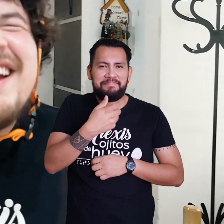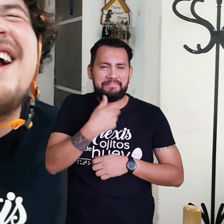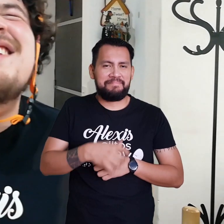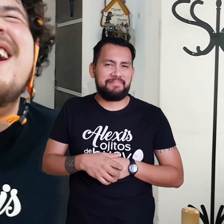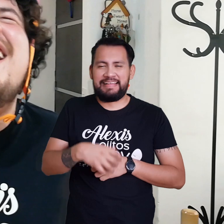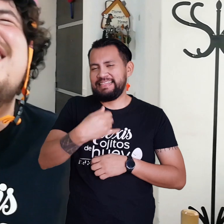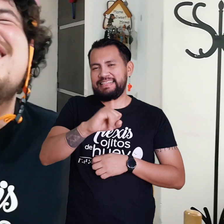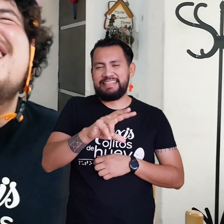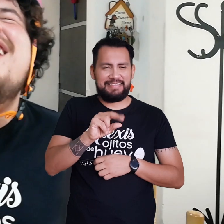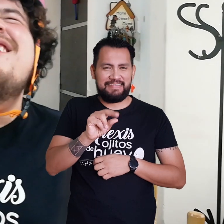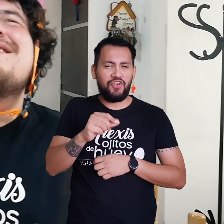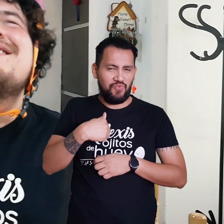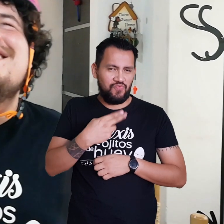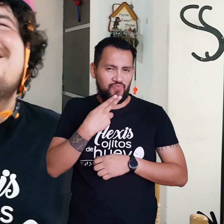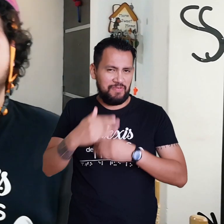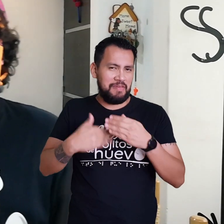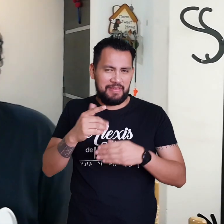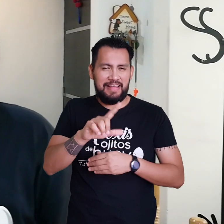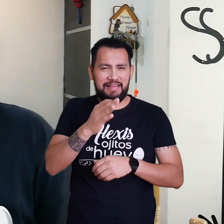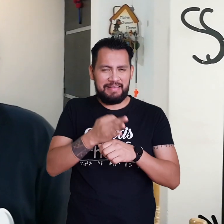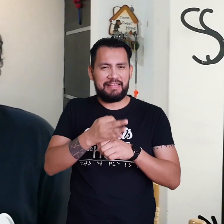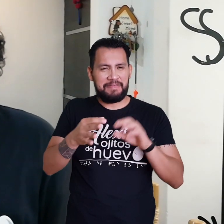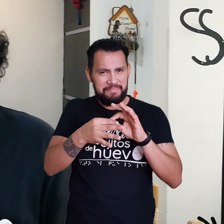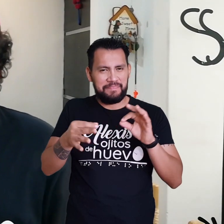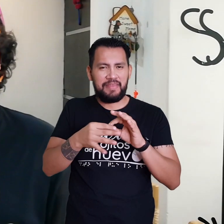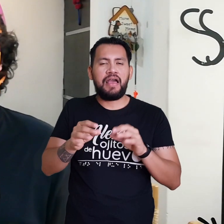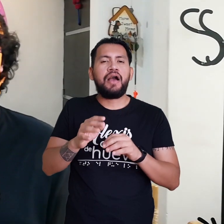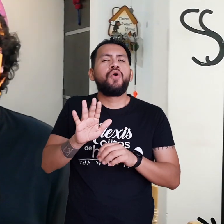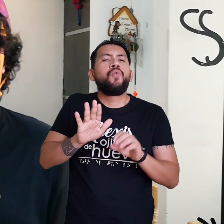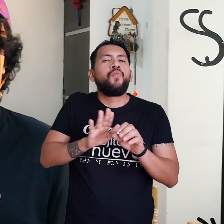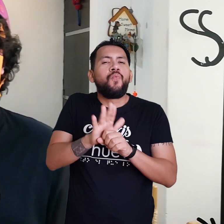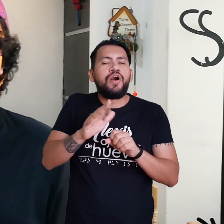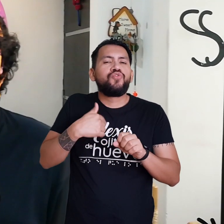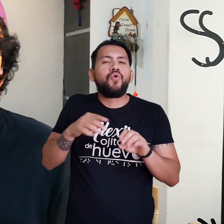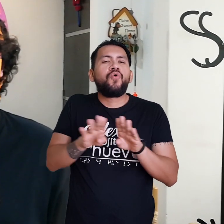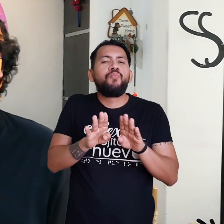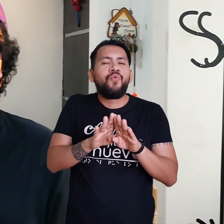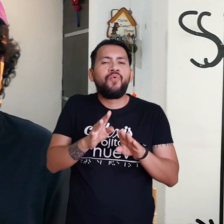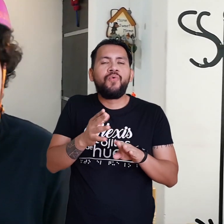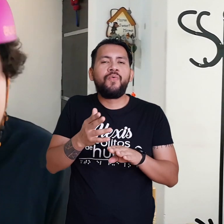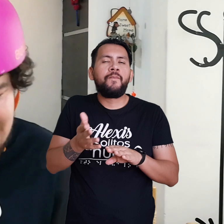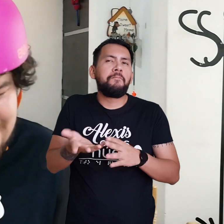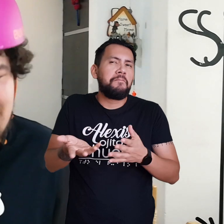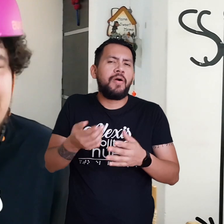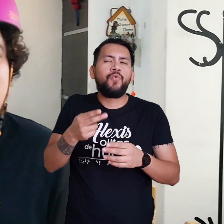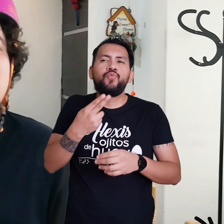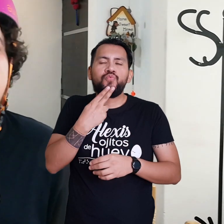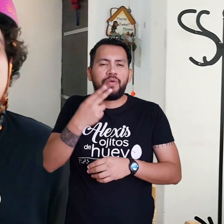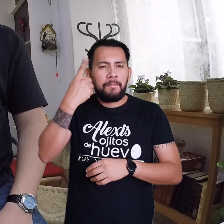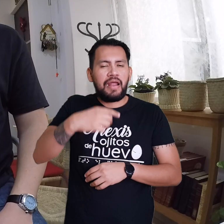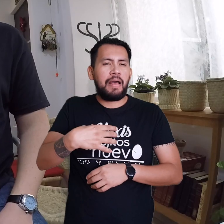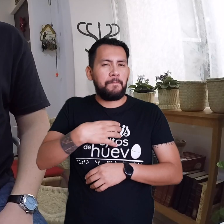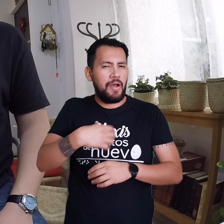No no se crean Vámonos Ahorita si les voy a enseñar Cómo le hago Para liberar a Willy Para echarlos a ustedes De cabeza